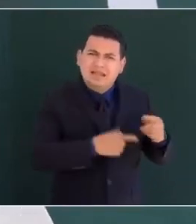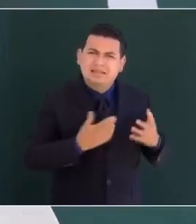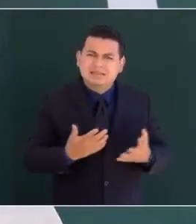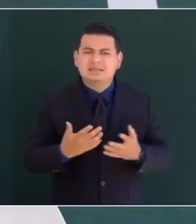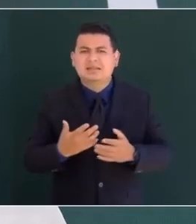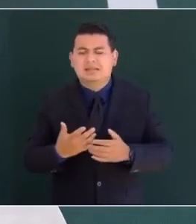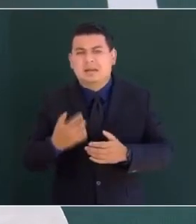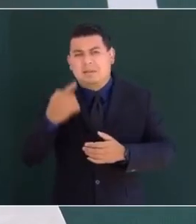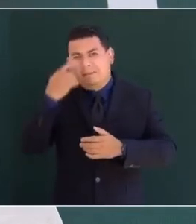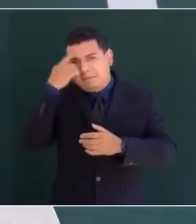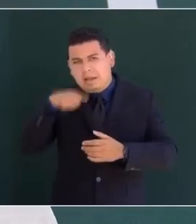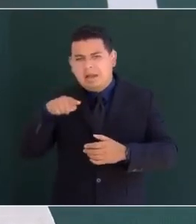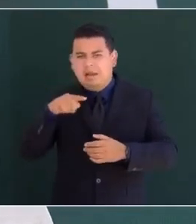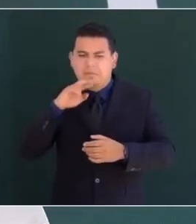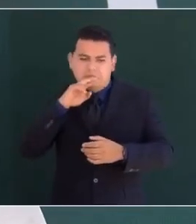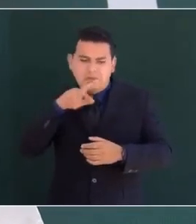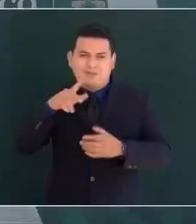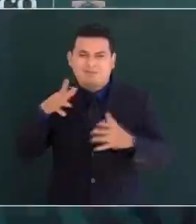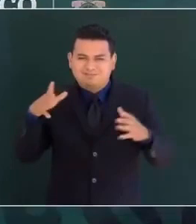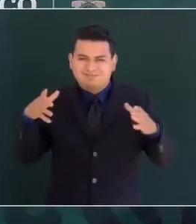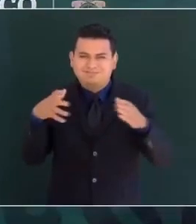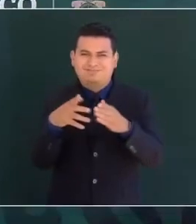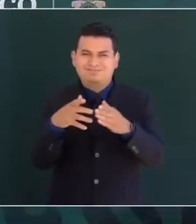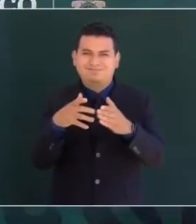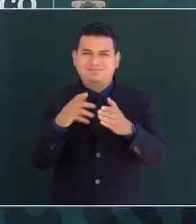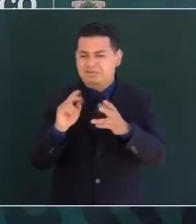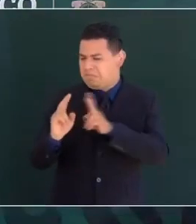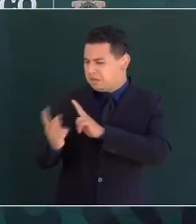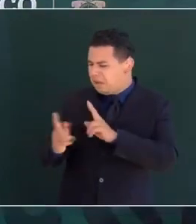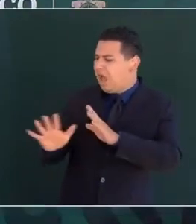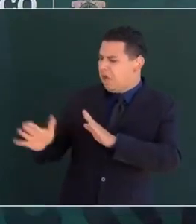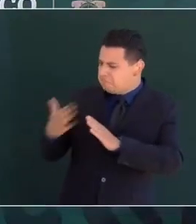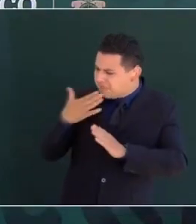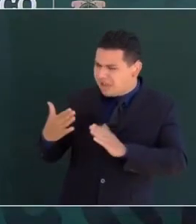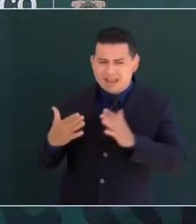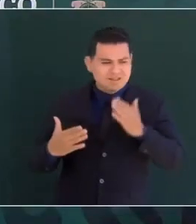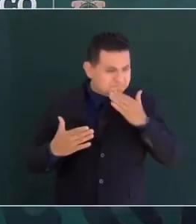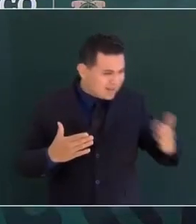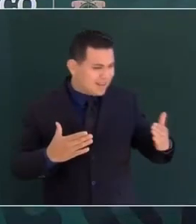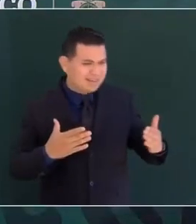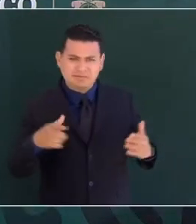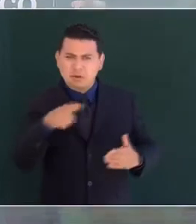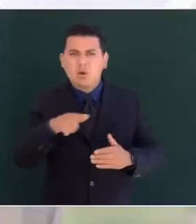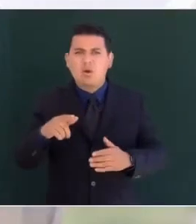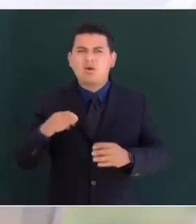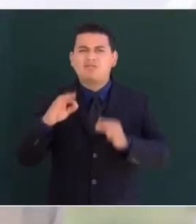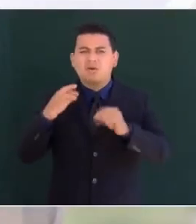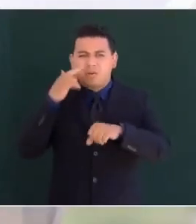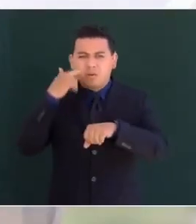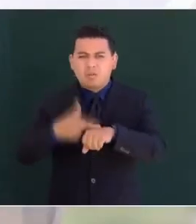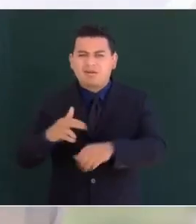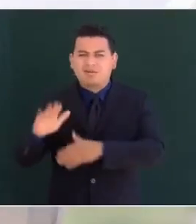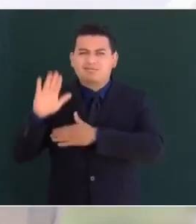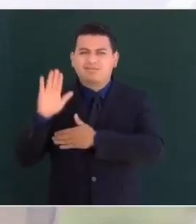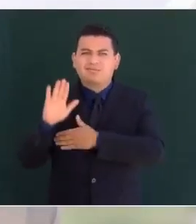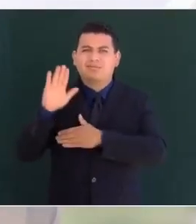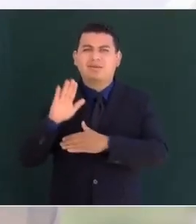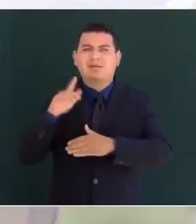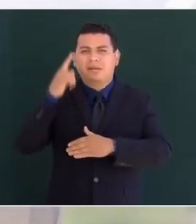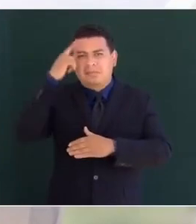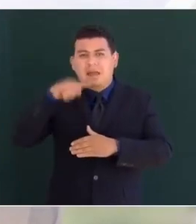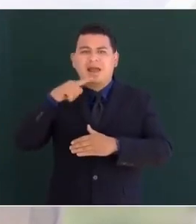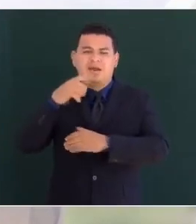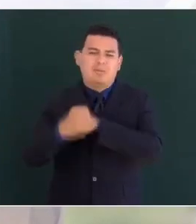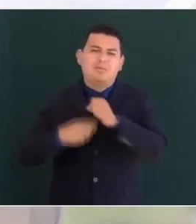mejor destino. Y con este compromiso, vamos hacia una nueva era de